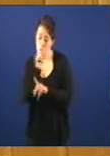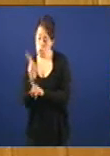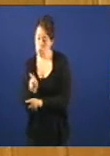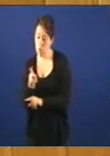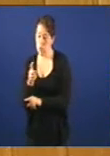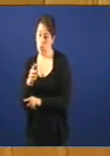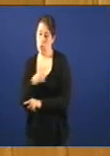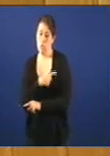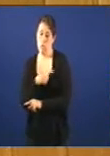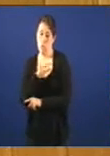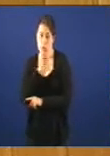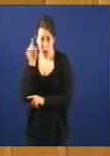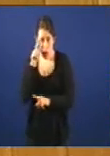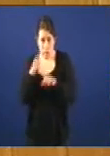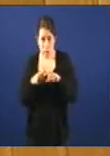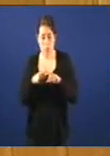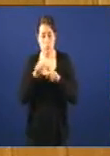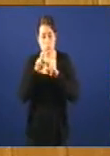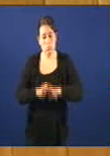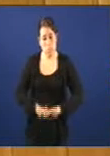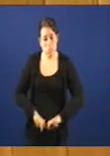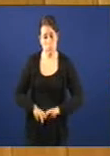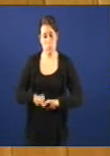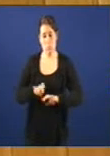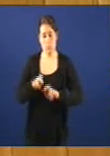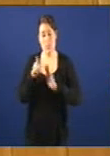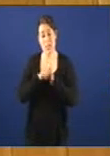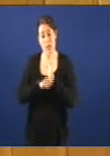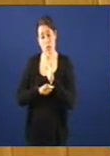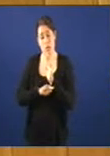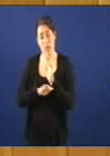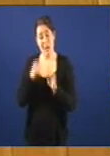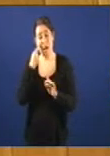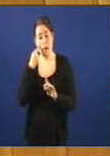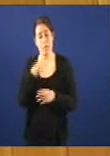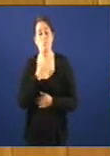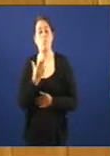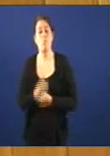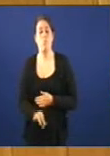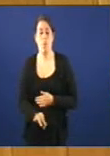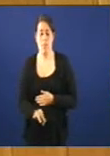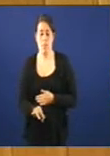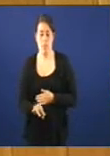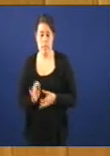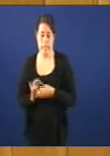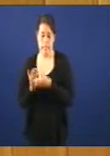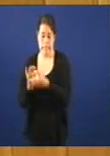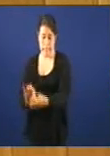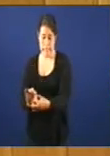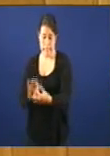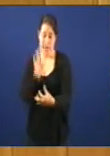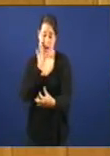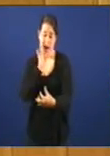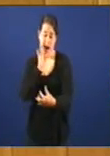para analizar as cláusulas das axudas concedidas e se existía posibilidade de vincular as mermas á